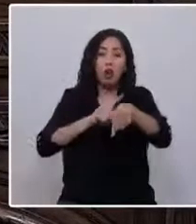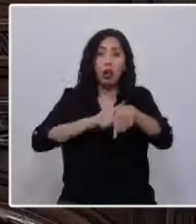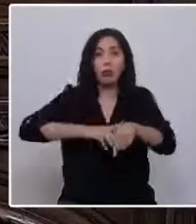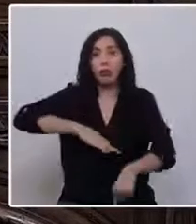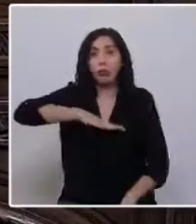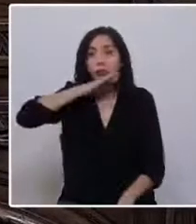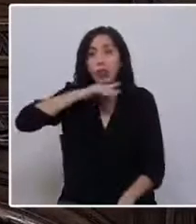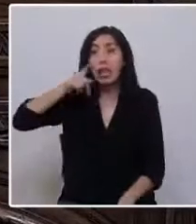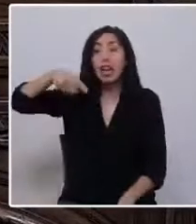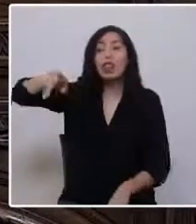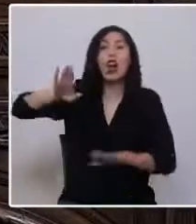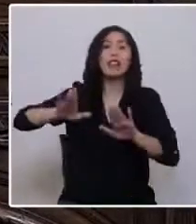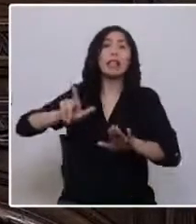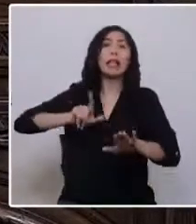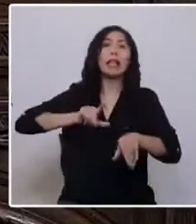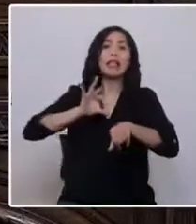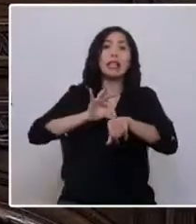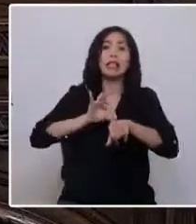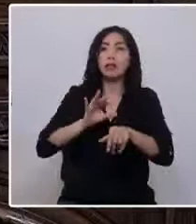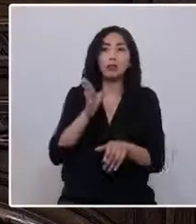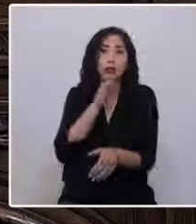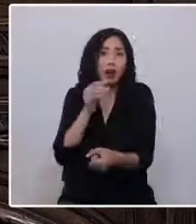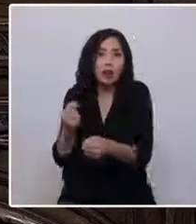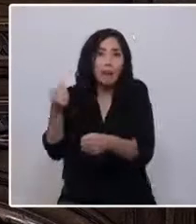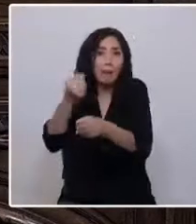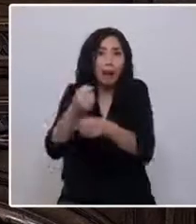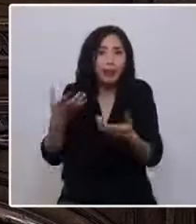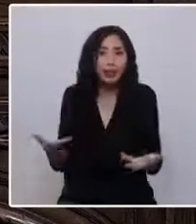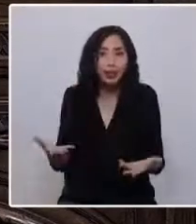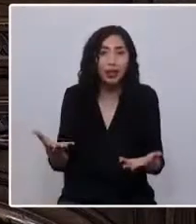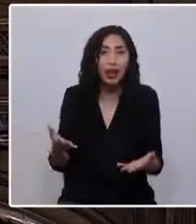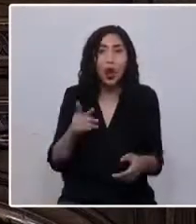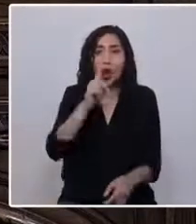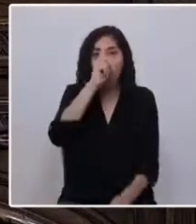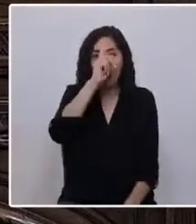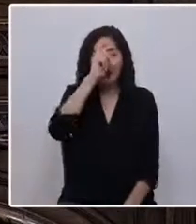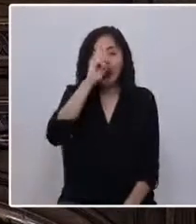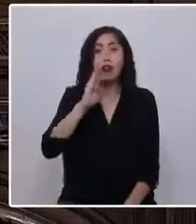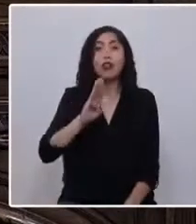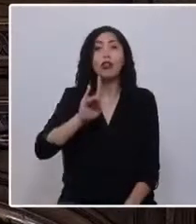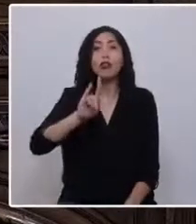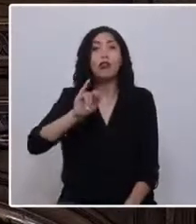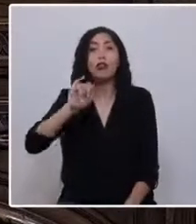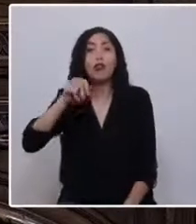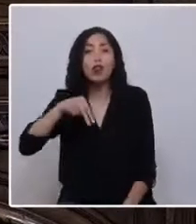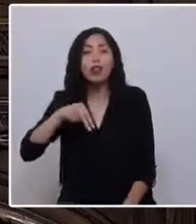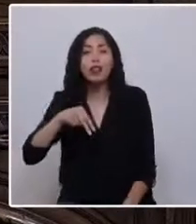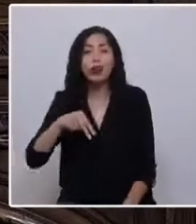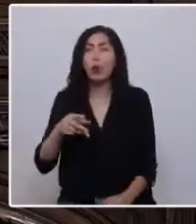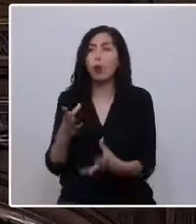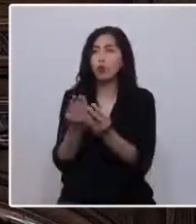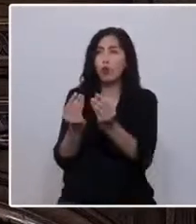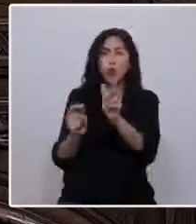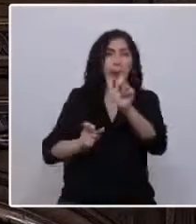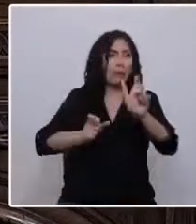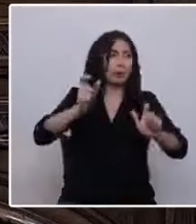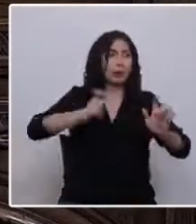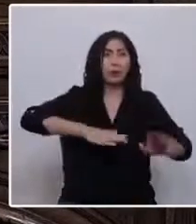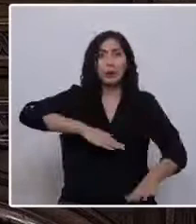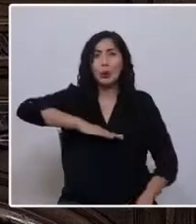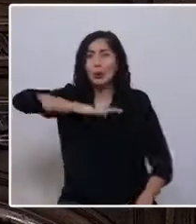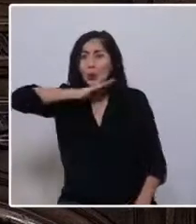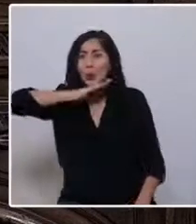médica difícilmente llega un reemplazo. El hospital de Buin no da abasto con el incremento de población y para